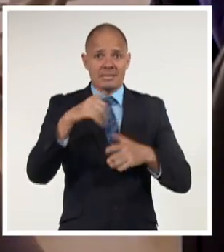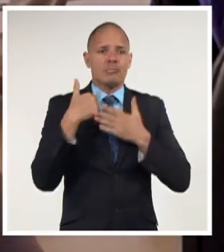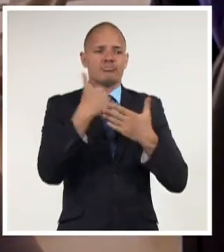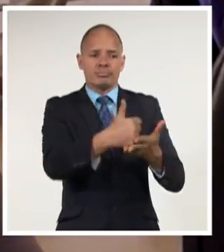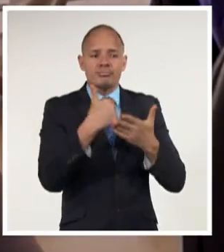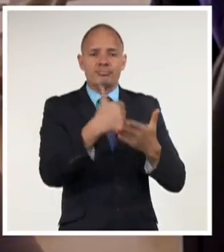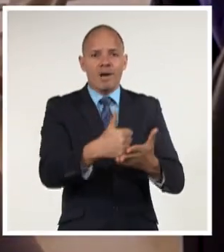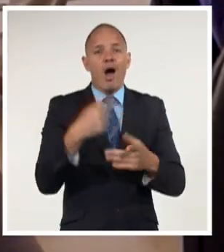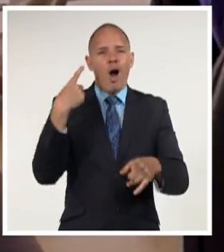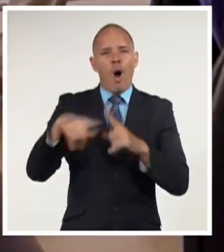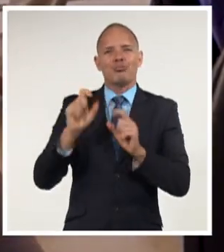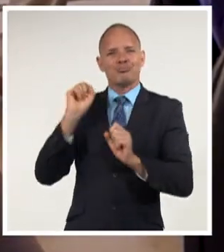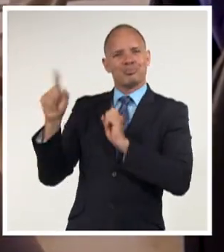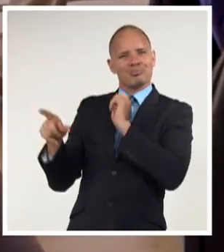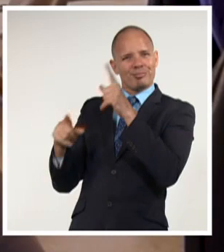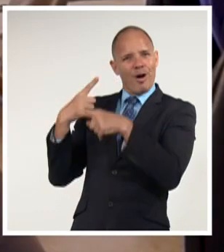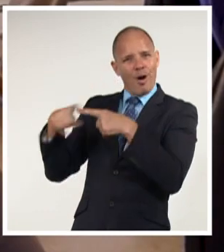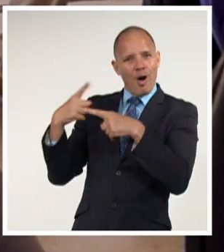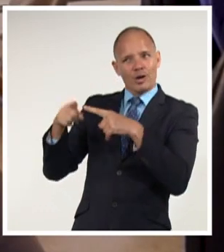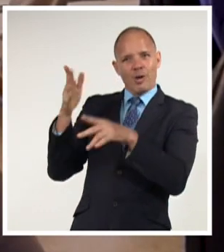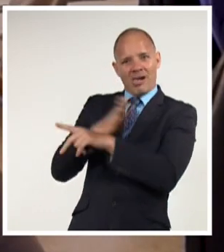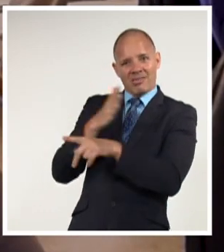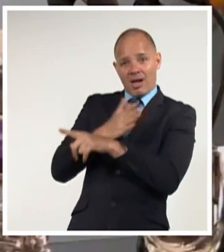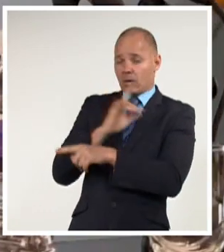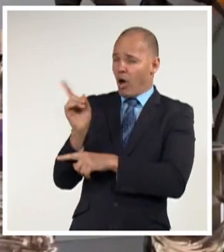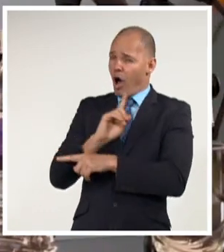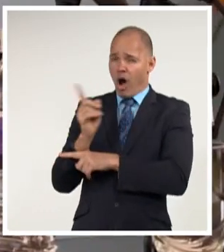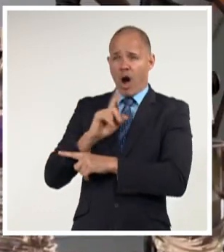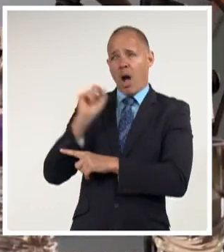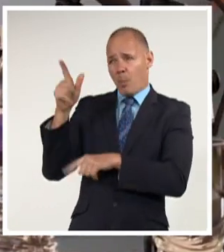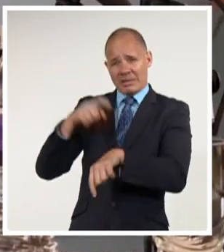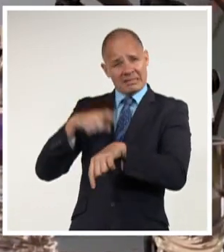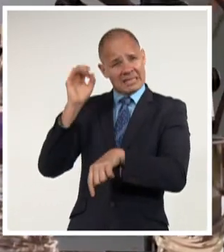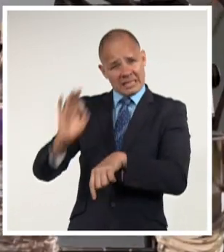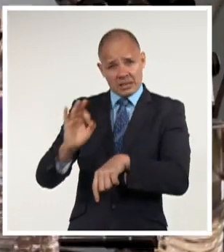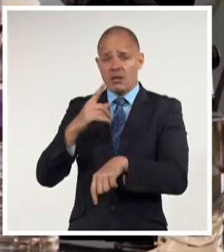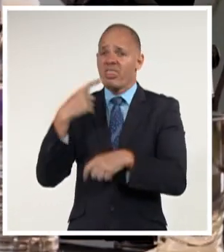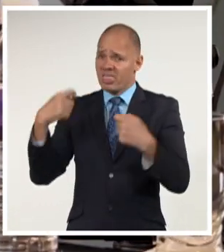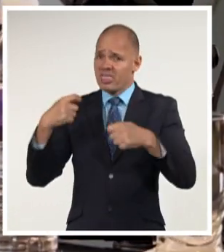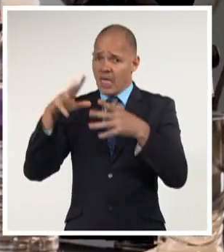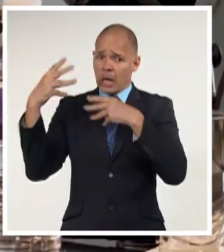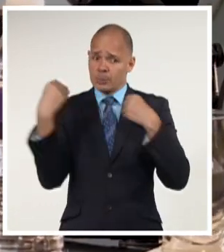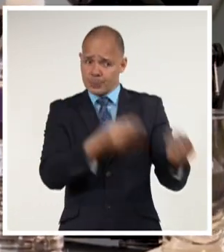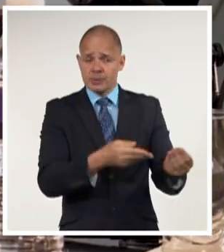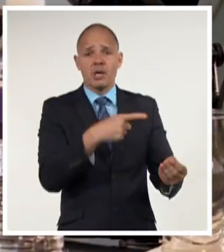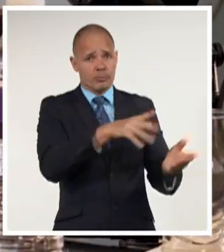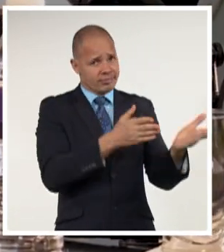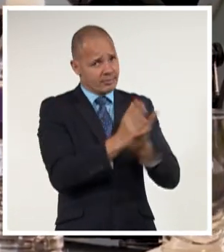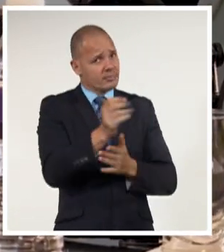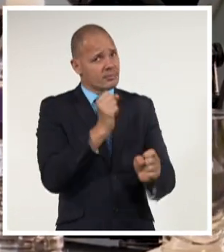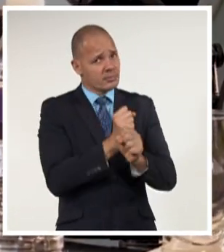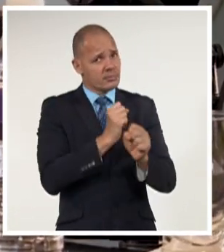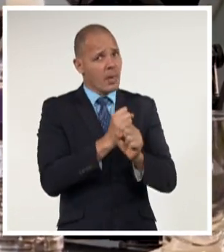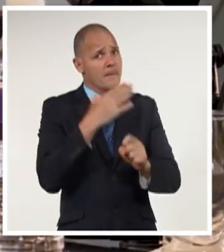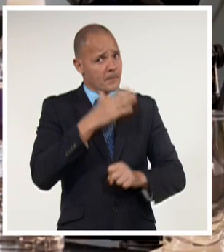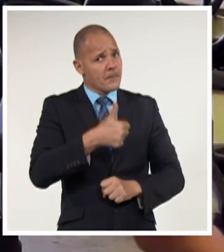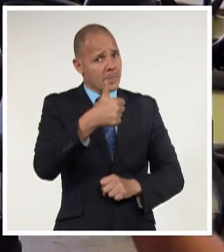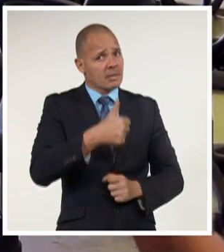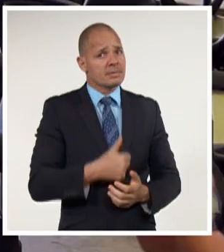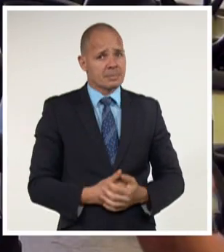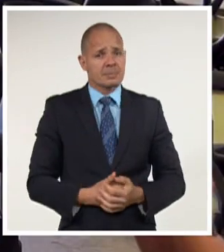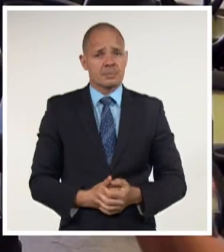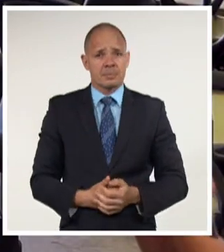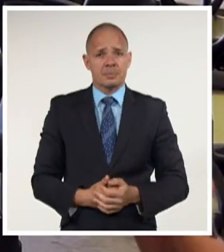importaciones, las producciones nacionales y se pueda contar aquí con todos los recursos para hacer esos dos trabajos.